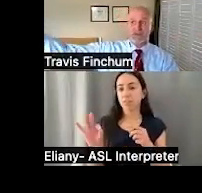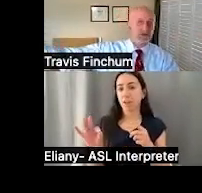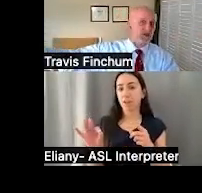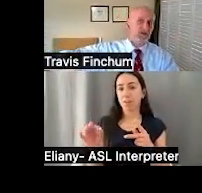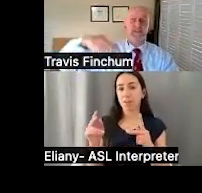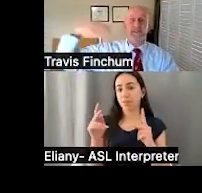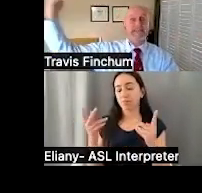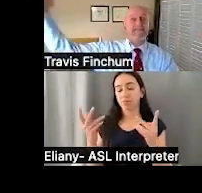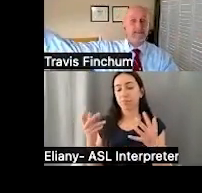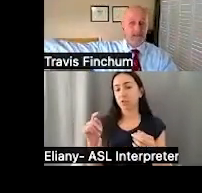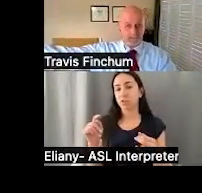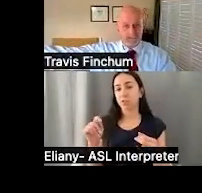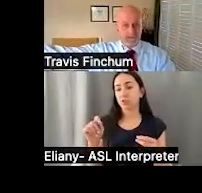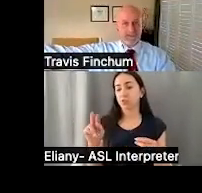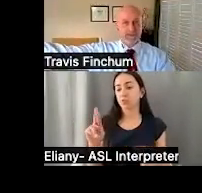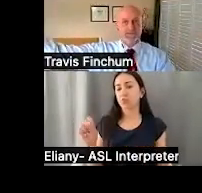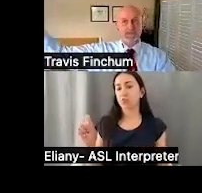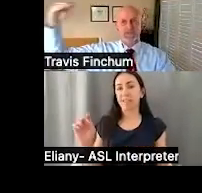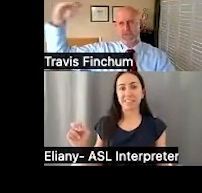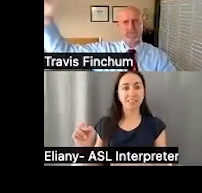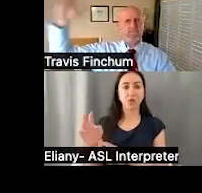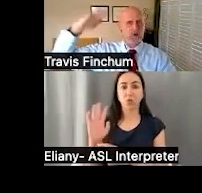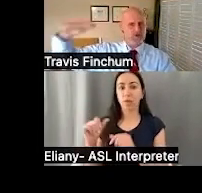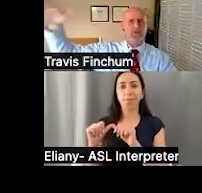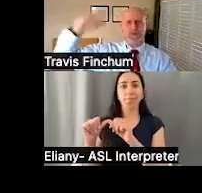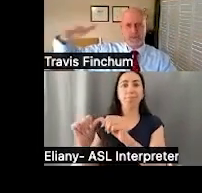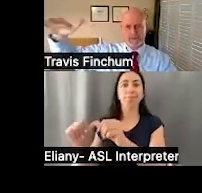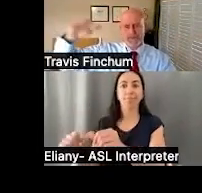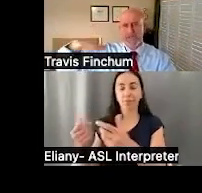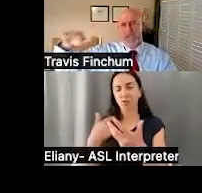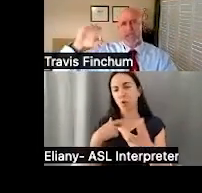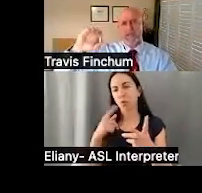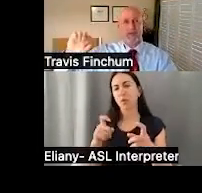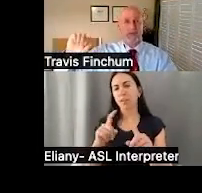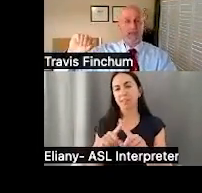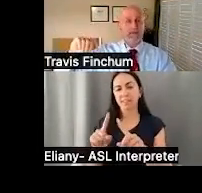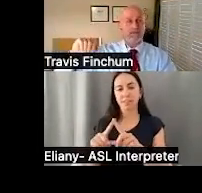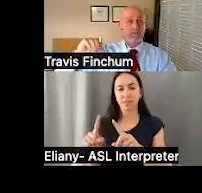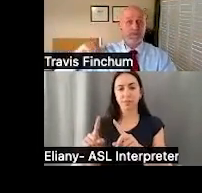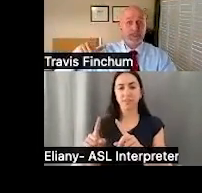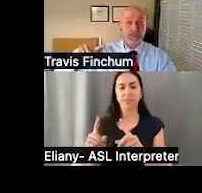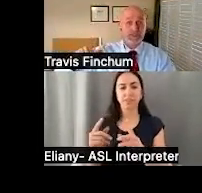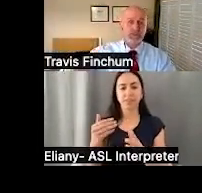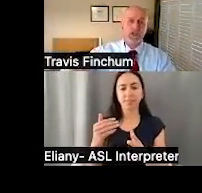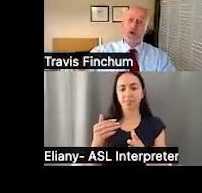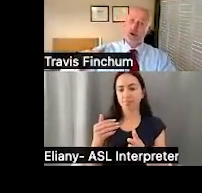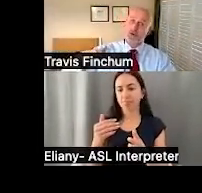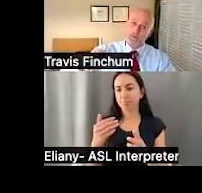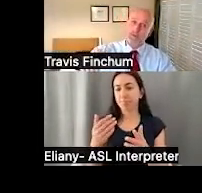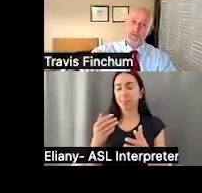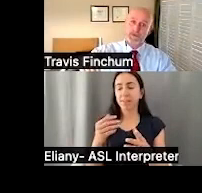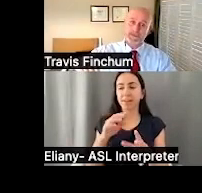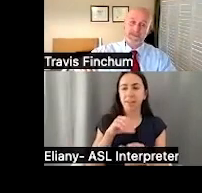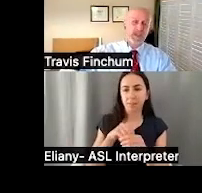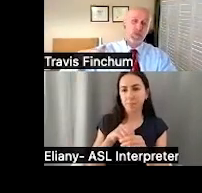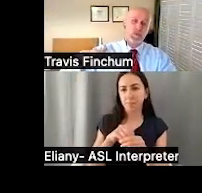difícil encontrar a un administrador que esté aquí toda la vida del beneficiario. Hay distintas capas. Y si vamos a tener